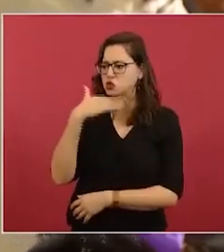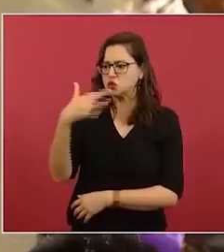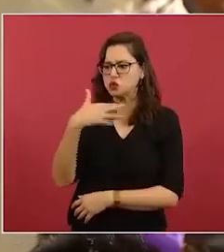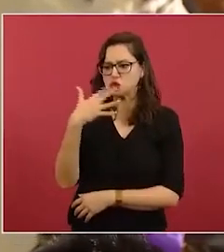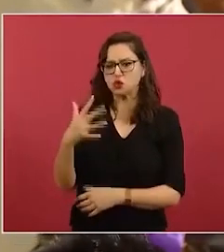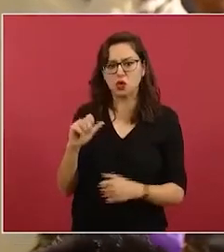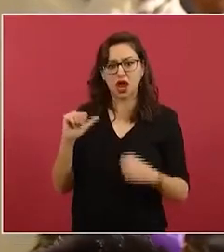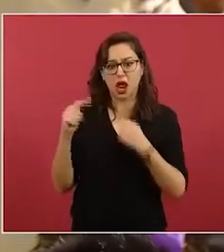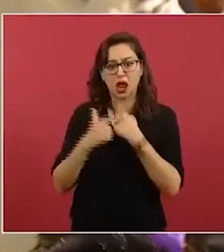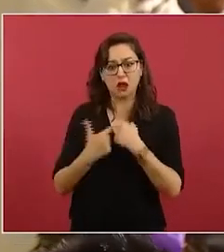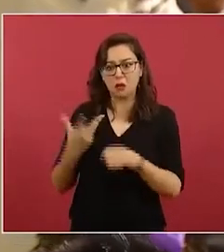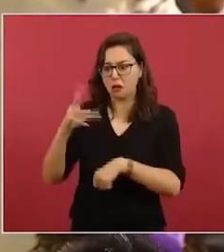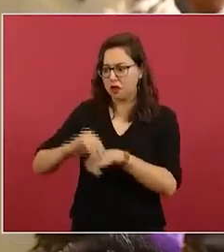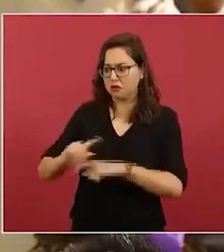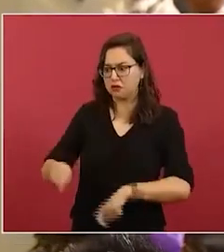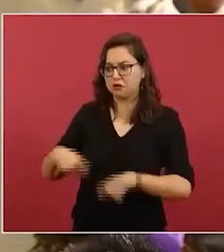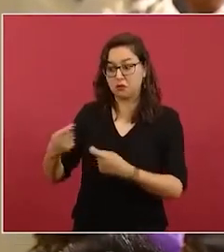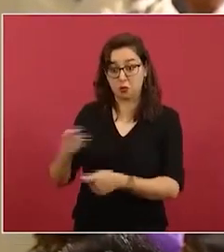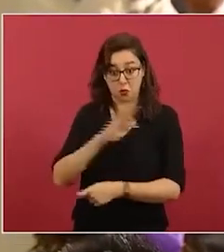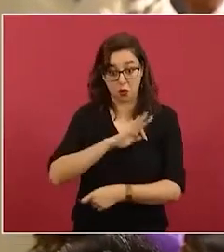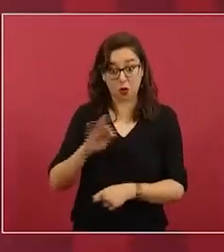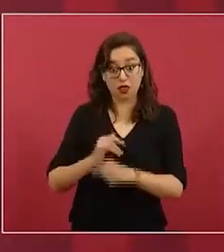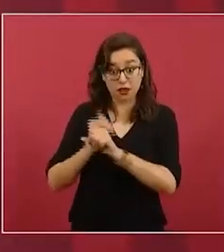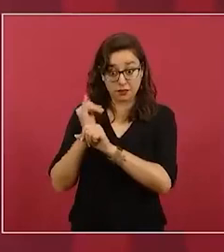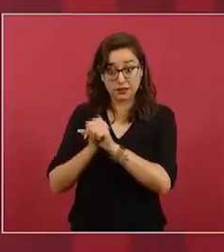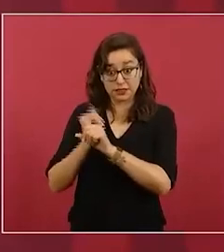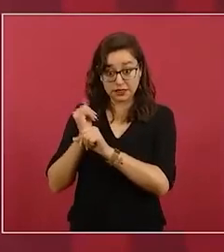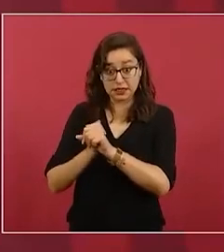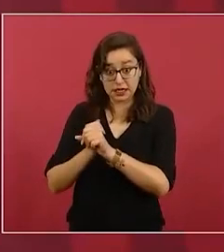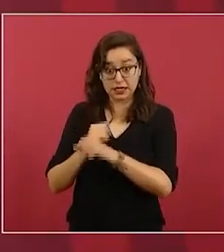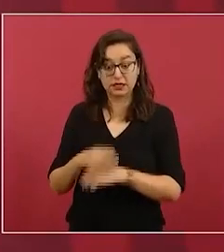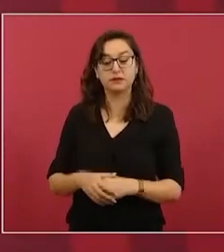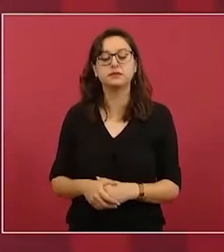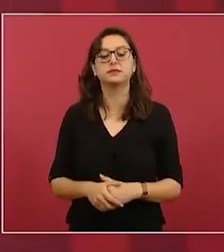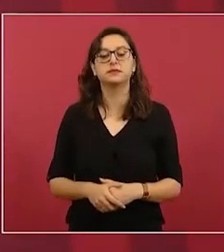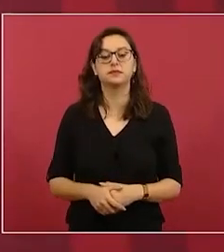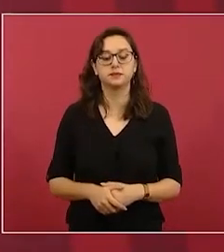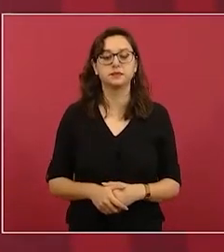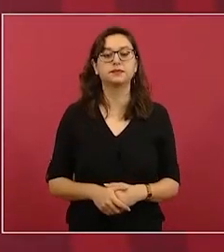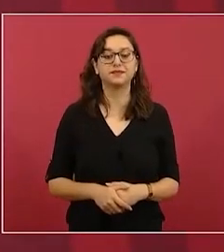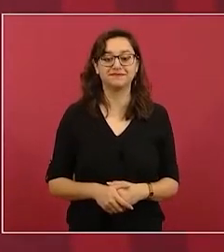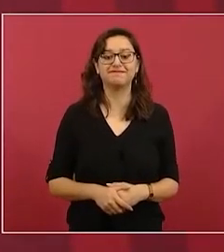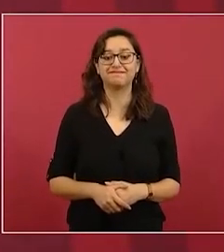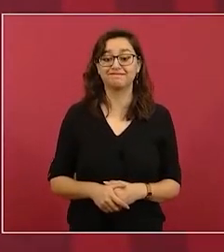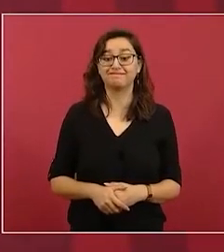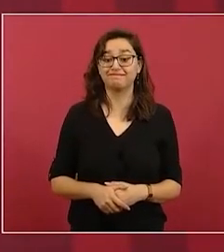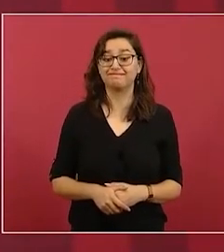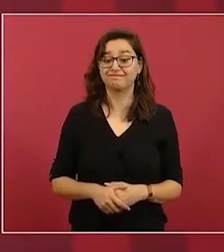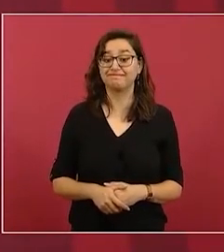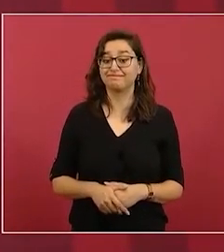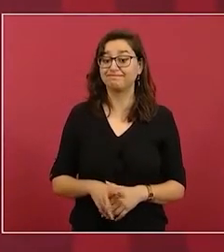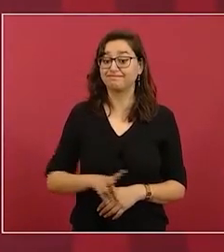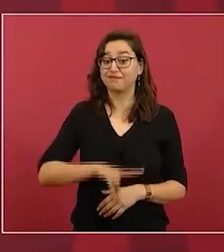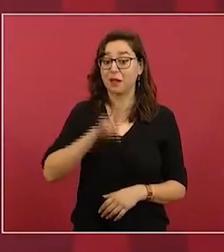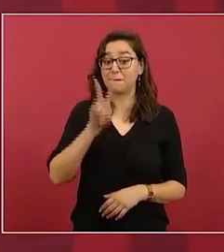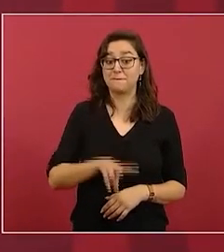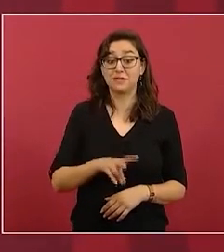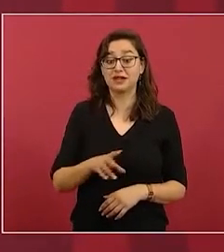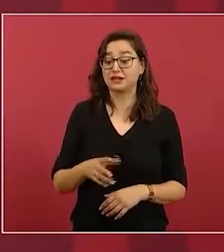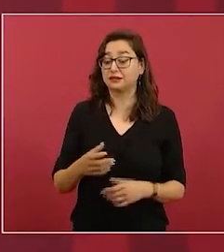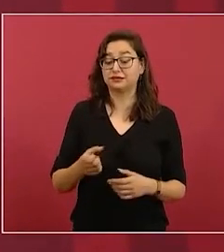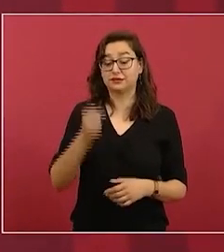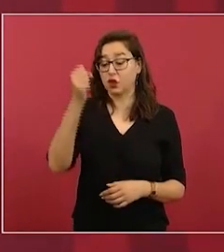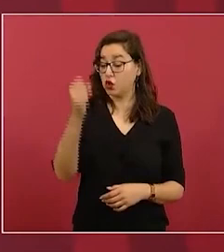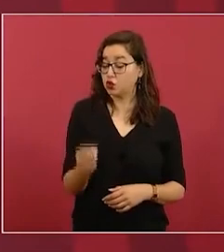las siguen teniendo vigentes y no se va restar nada toda esa región fue tomada